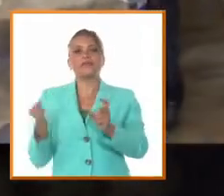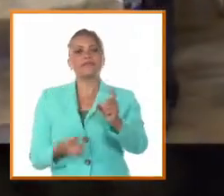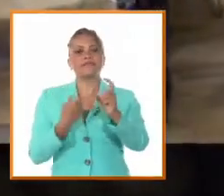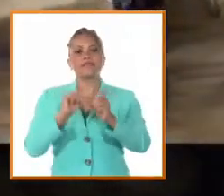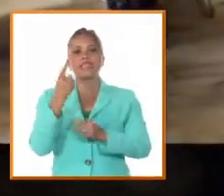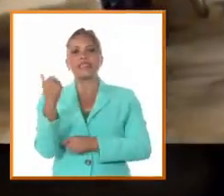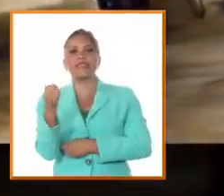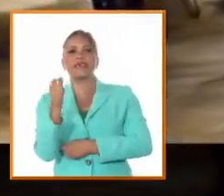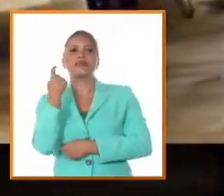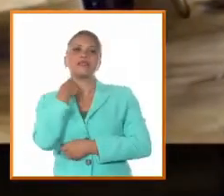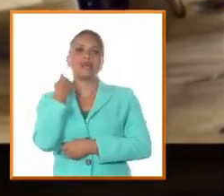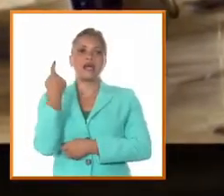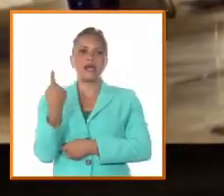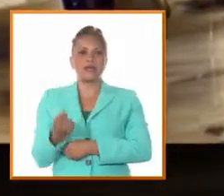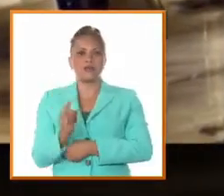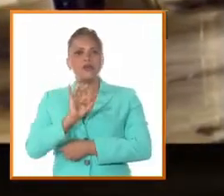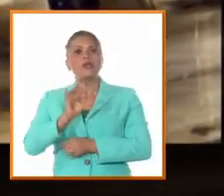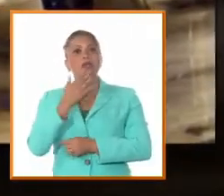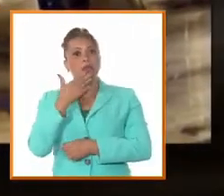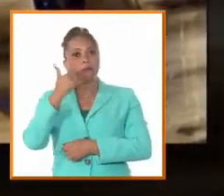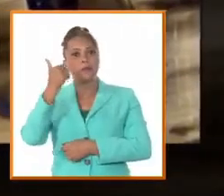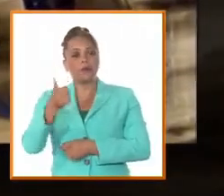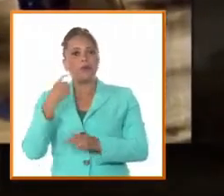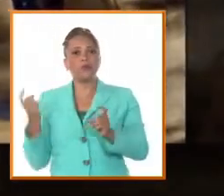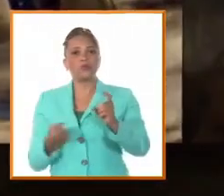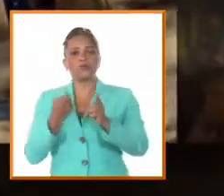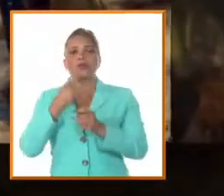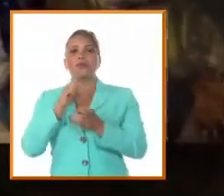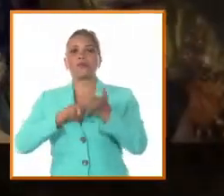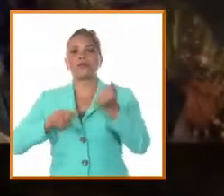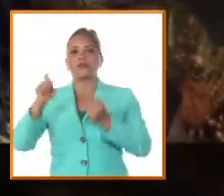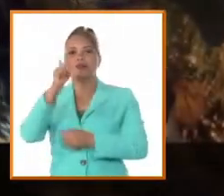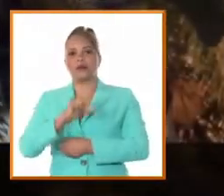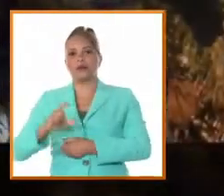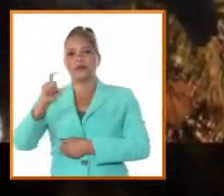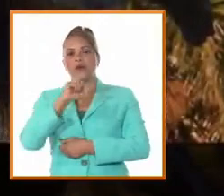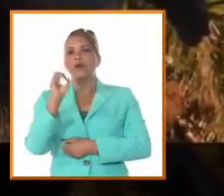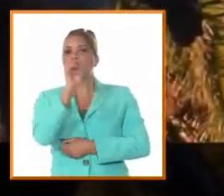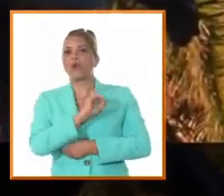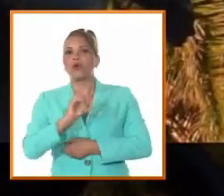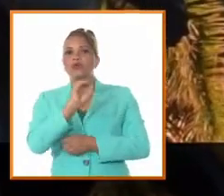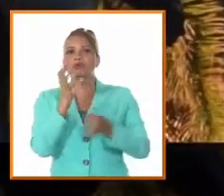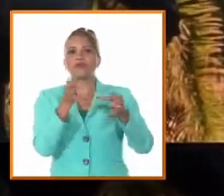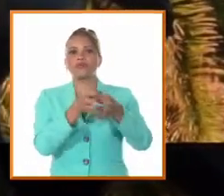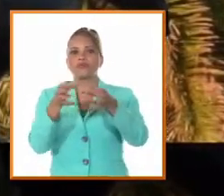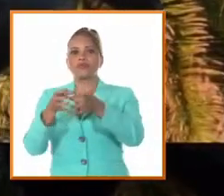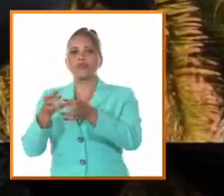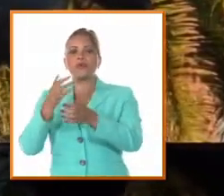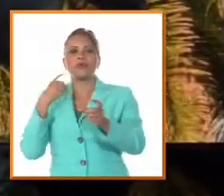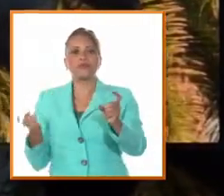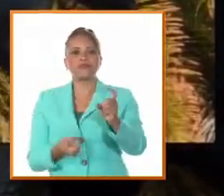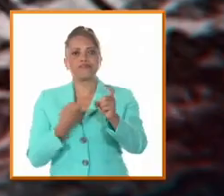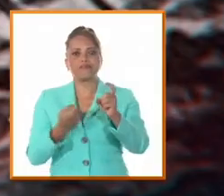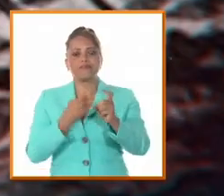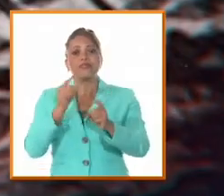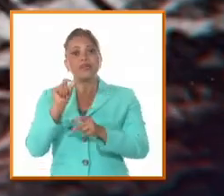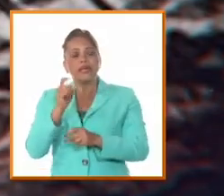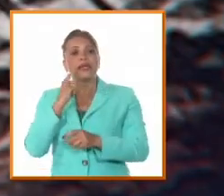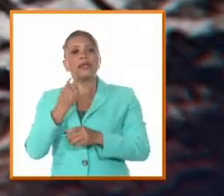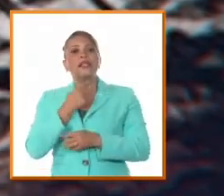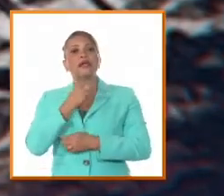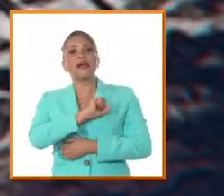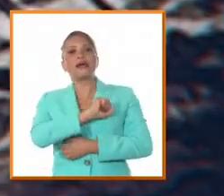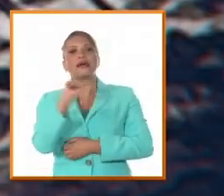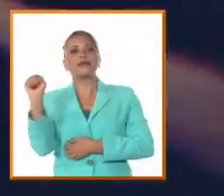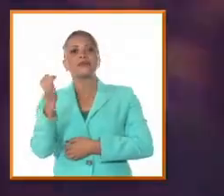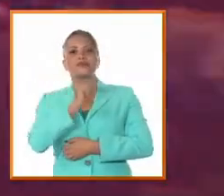y considerado el más grande patriota de esta provincia de Camagüey. Organizó la célebre caballería camagüeyana, al frente de la cual alcanzó